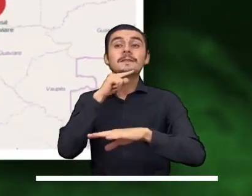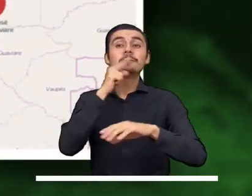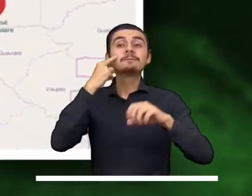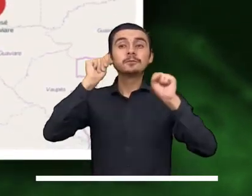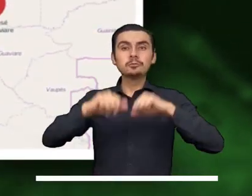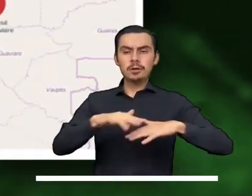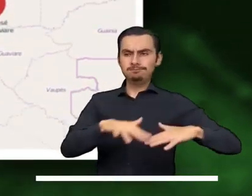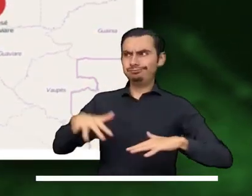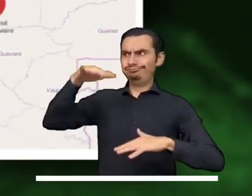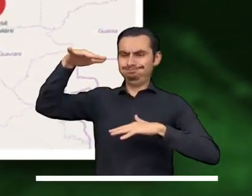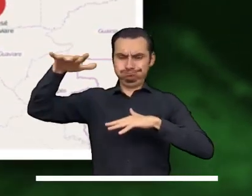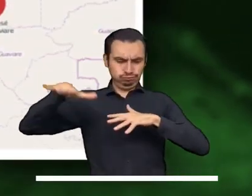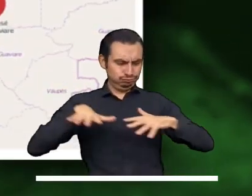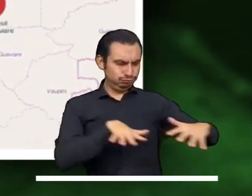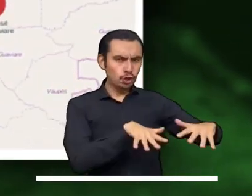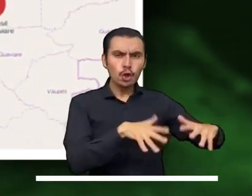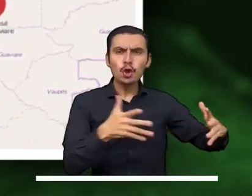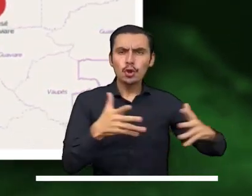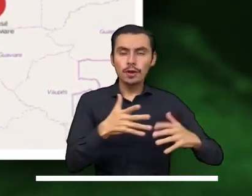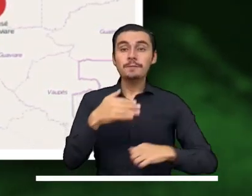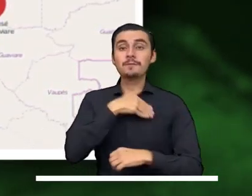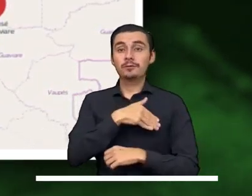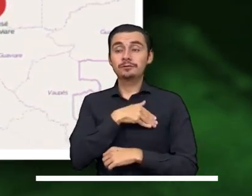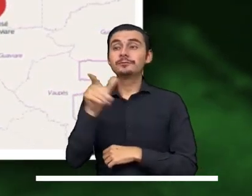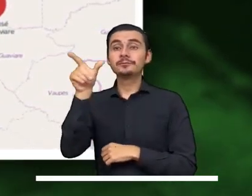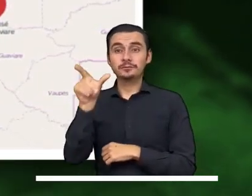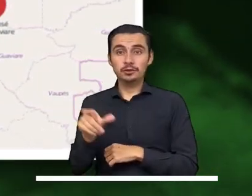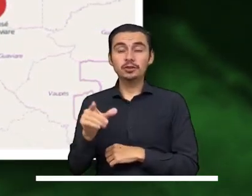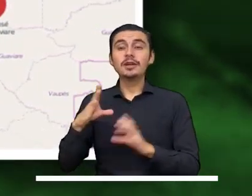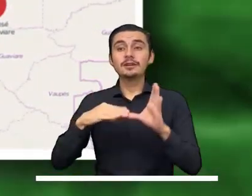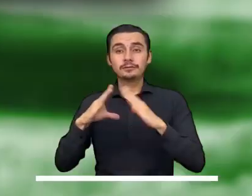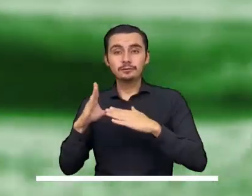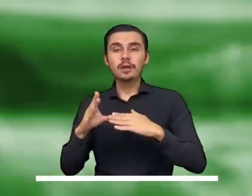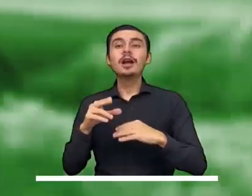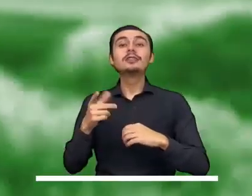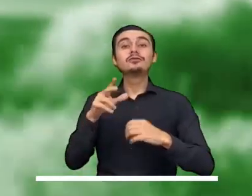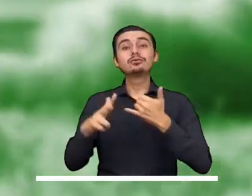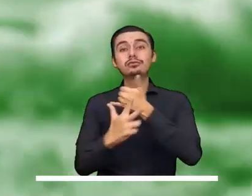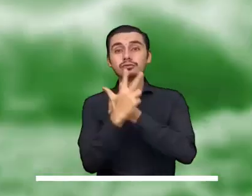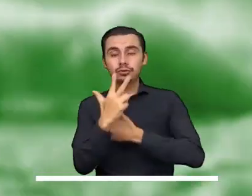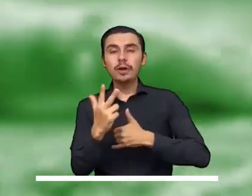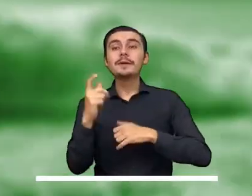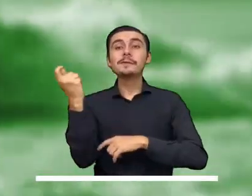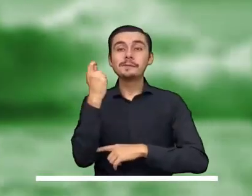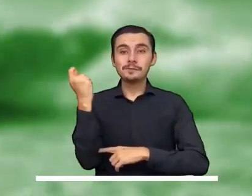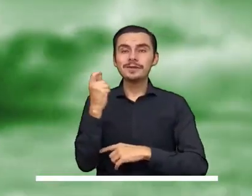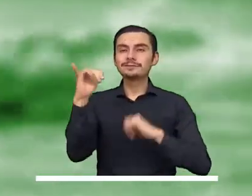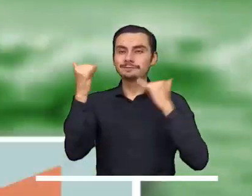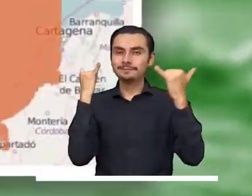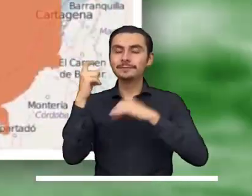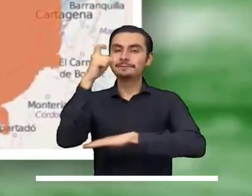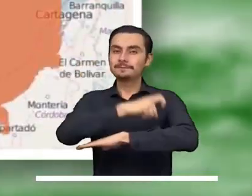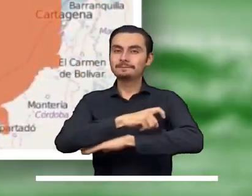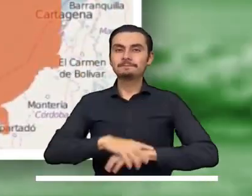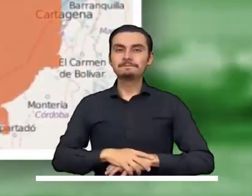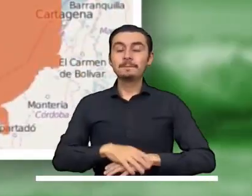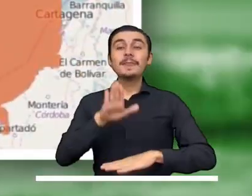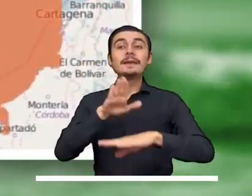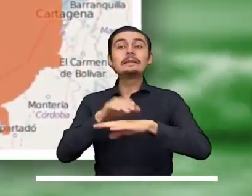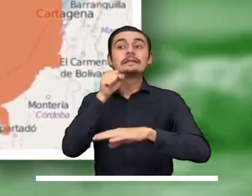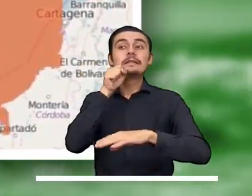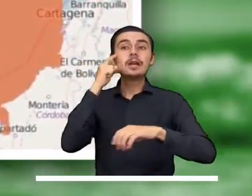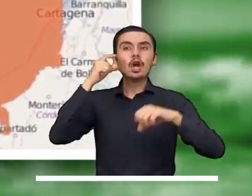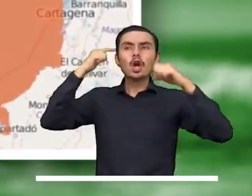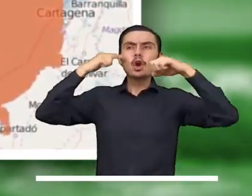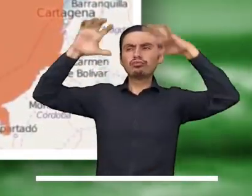probabilidad de deslizamientos en Bolívar, Cesar, Cauca, la región andina, Meta, Casanare y Putumayo. Alerta naranja